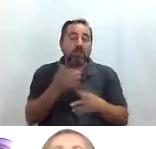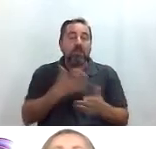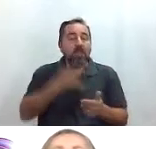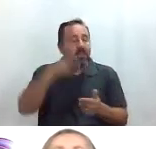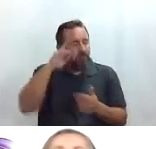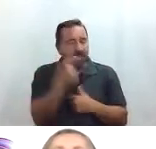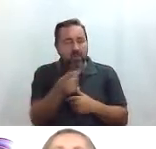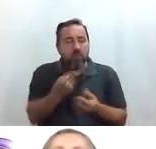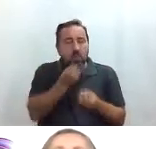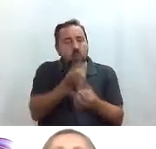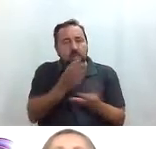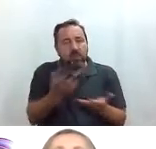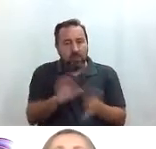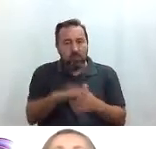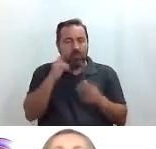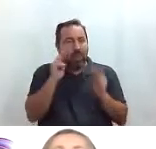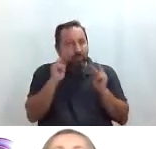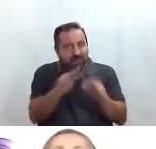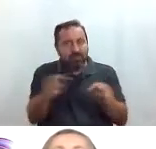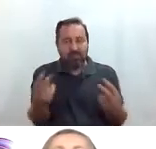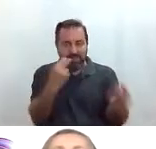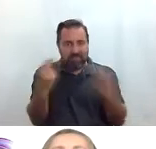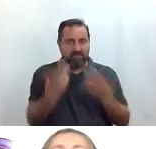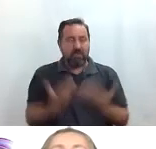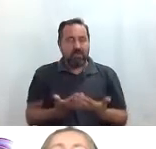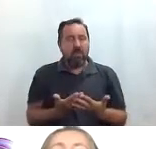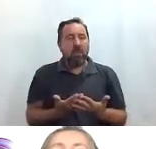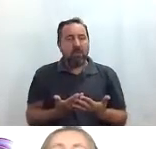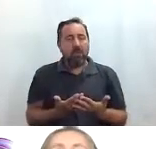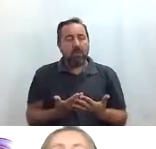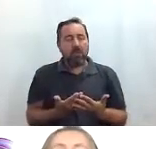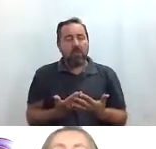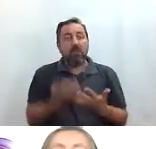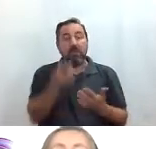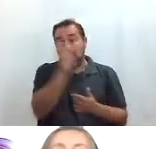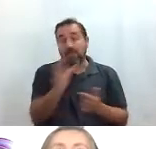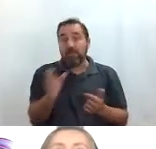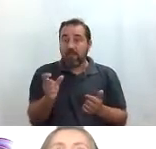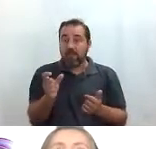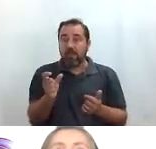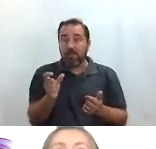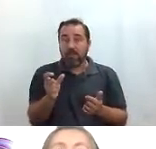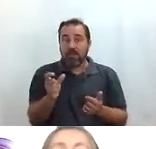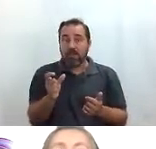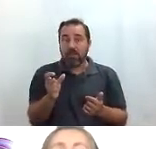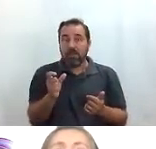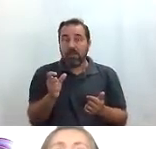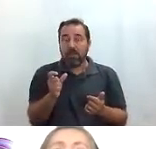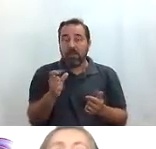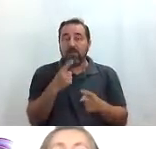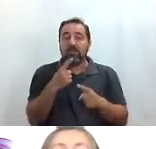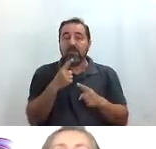experiencias y a visibilizar que que la gente con distintas